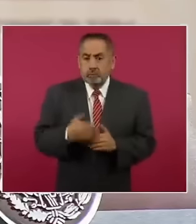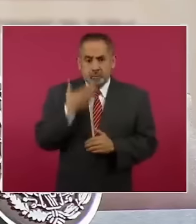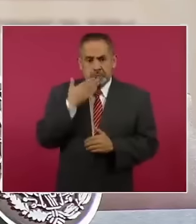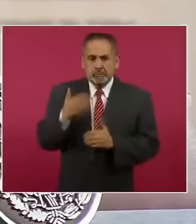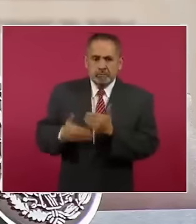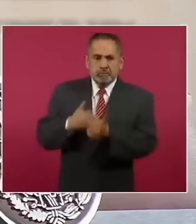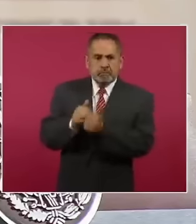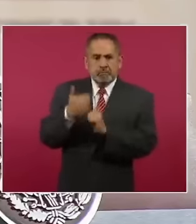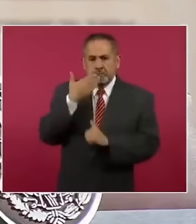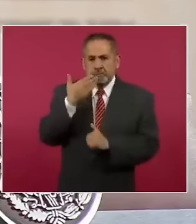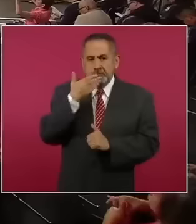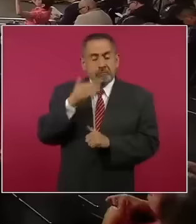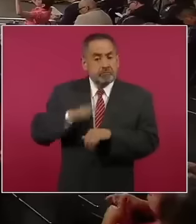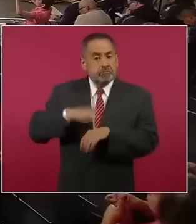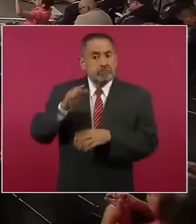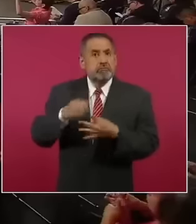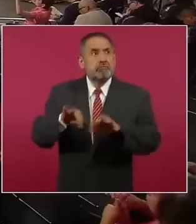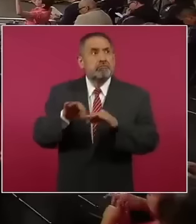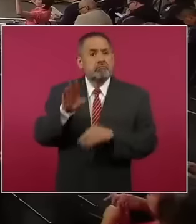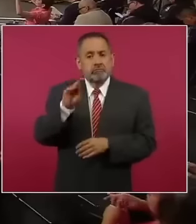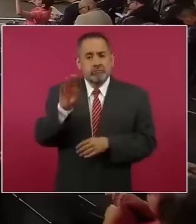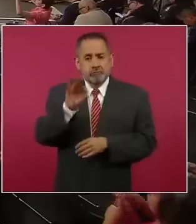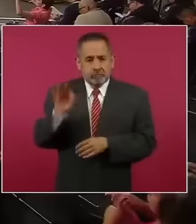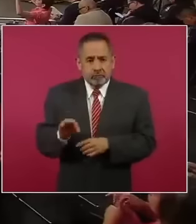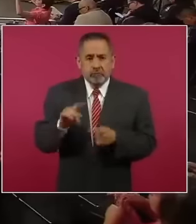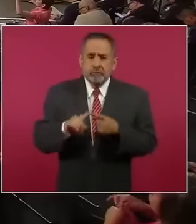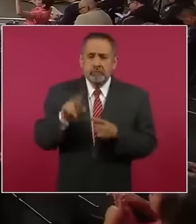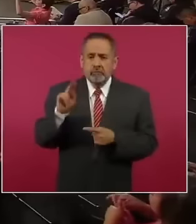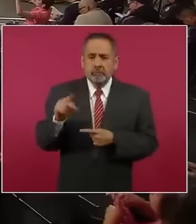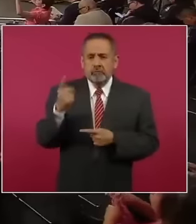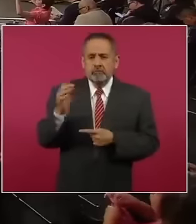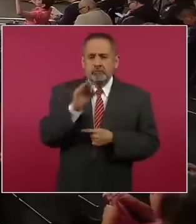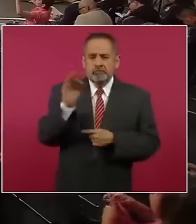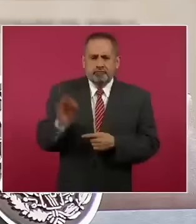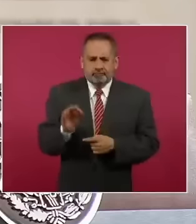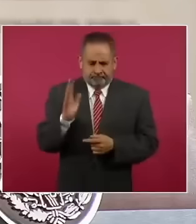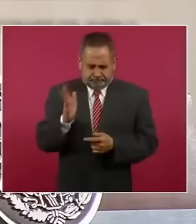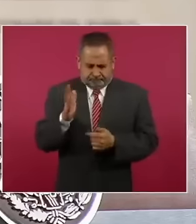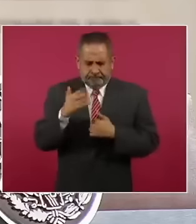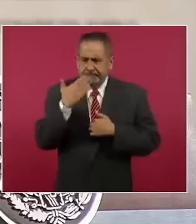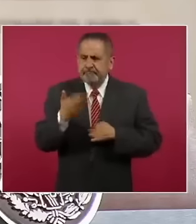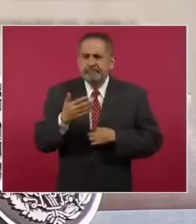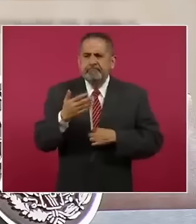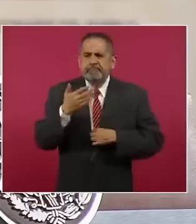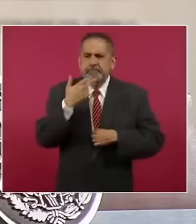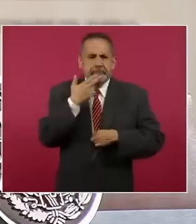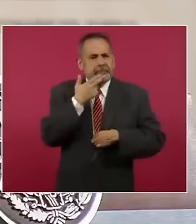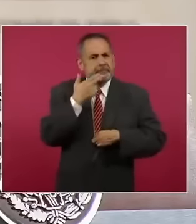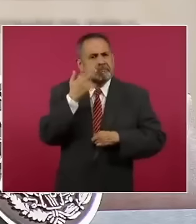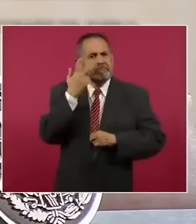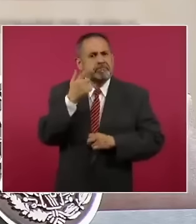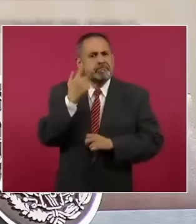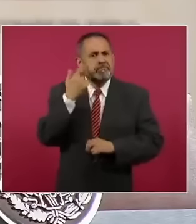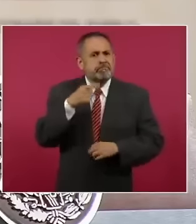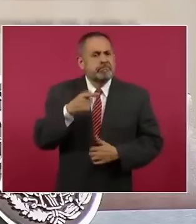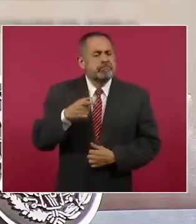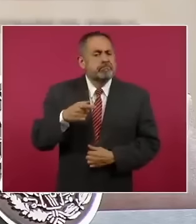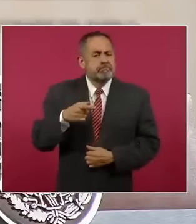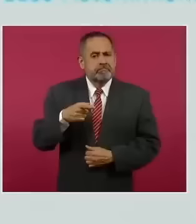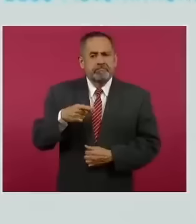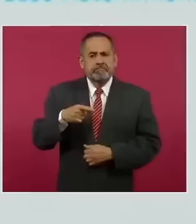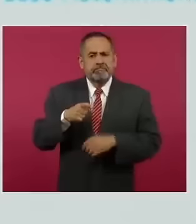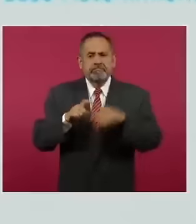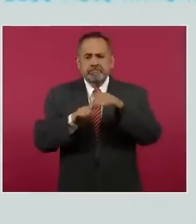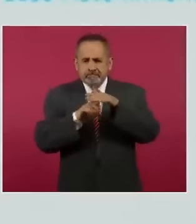bueno, de 90 por ciento y 81 por ciento respectivamente. Eso va a permitir que la parte